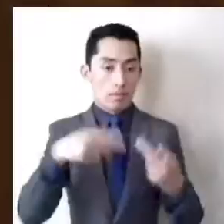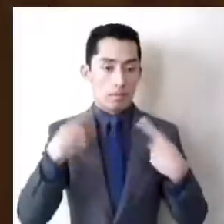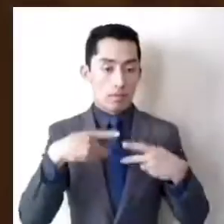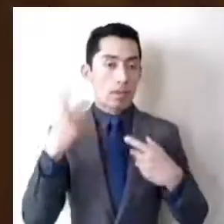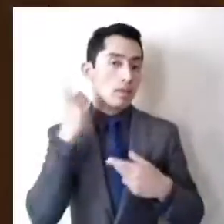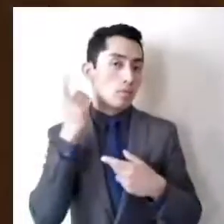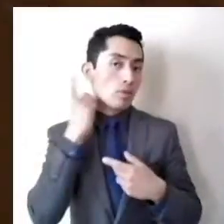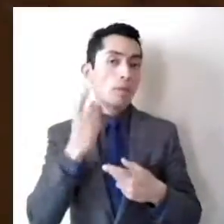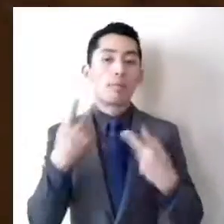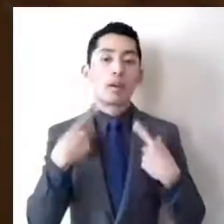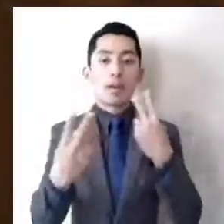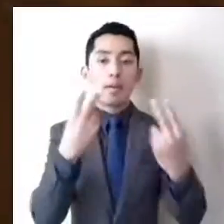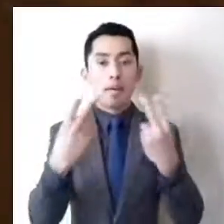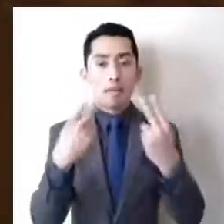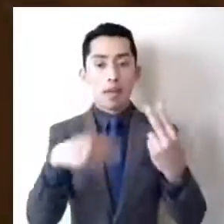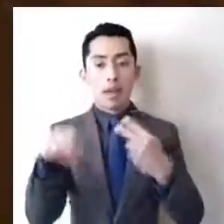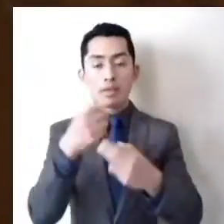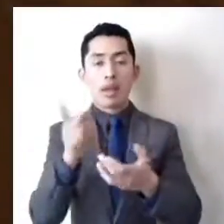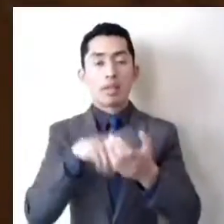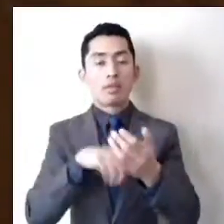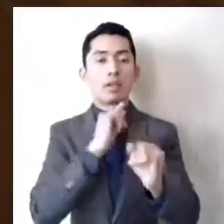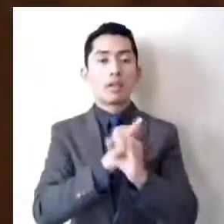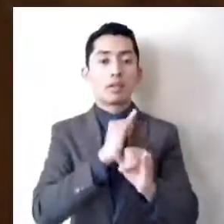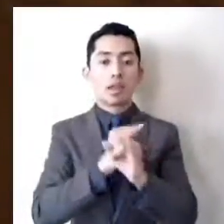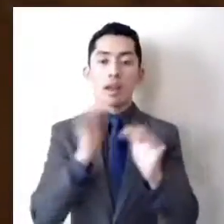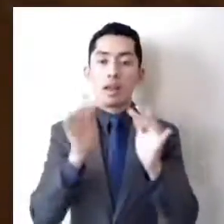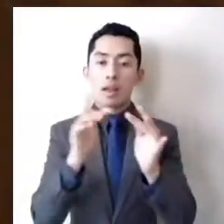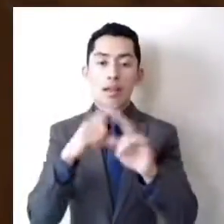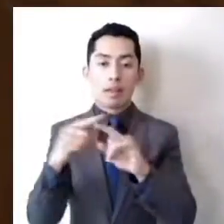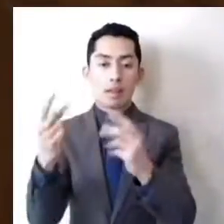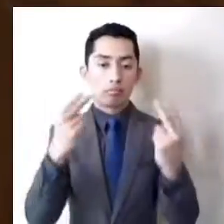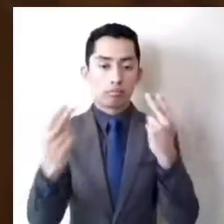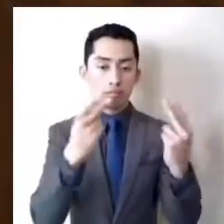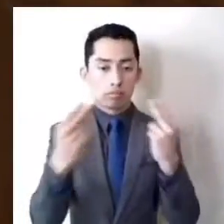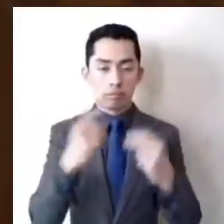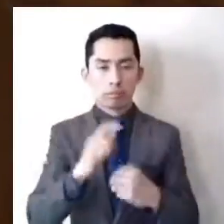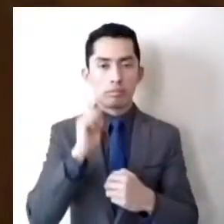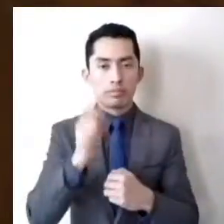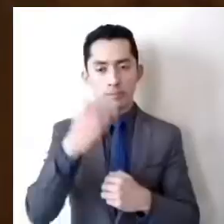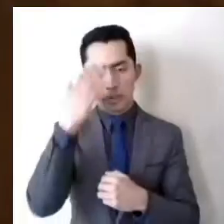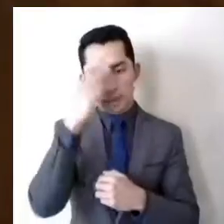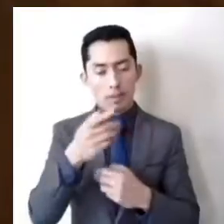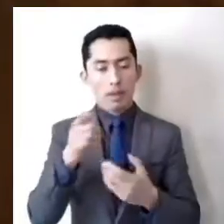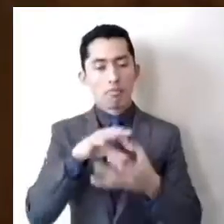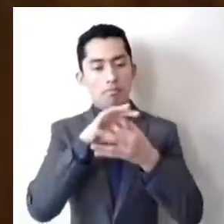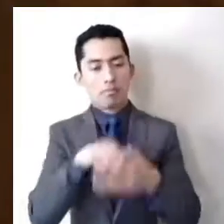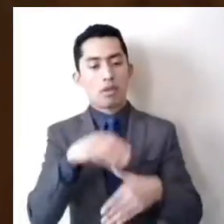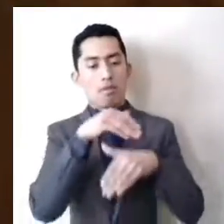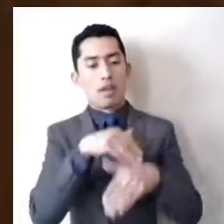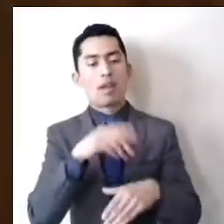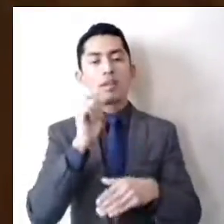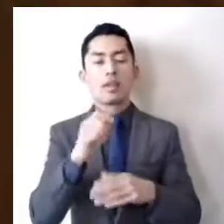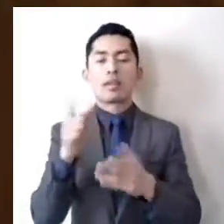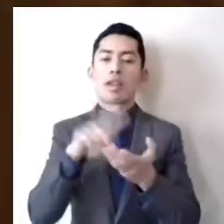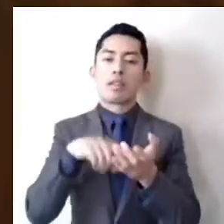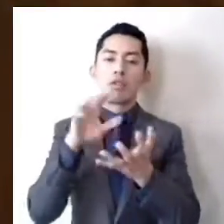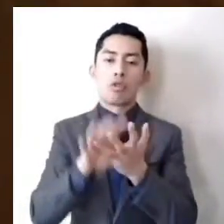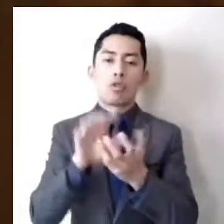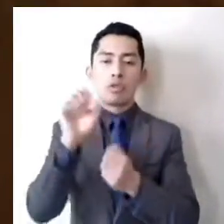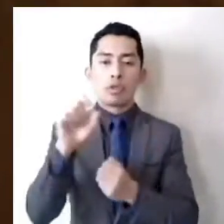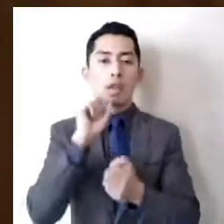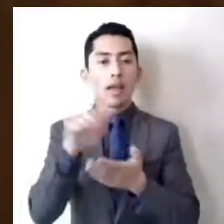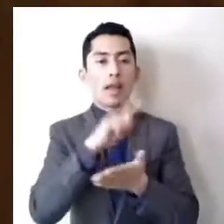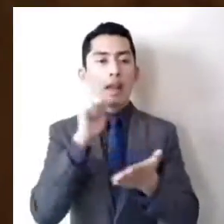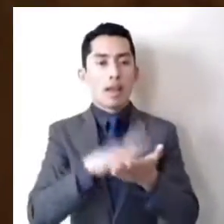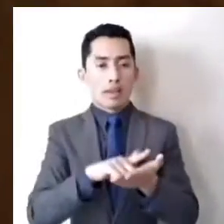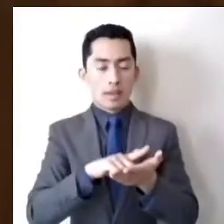sigue a través de las plataformas digitales. En ejercicio de las facultades que me confieren la Constitución y las leyes del Estado,